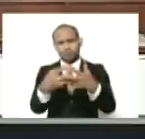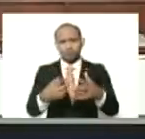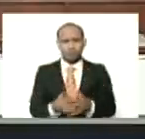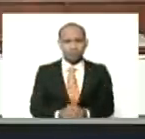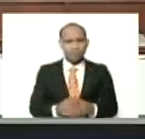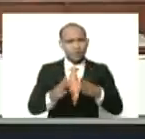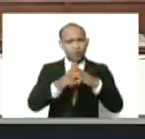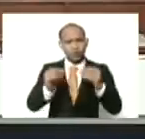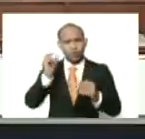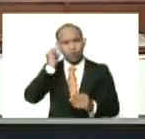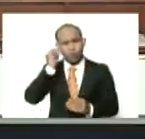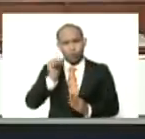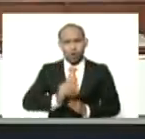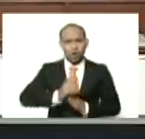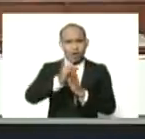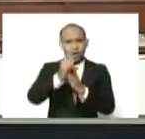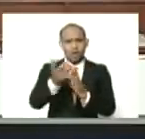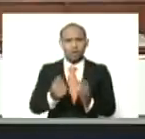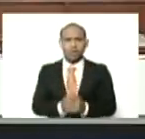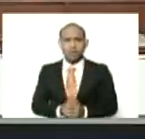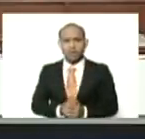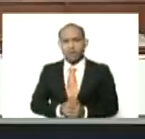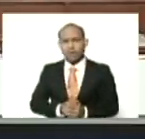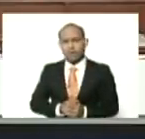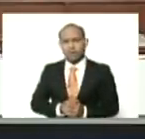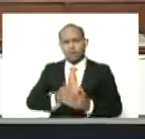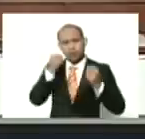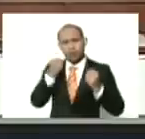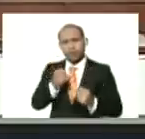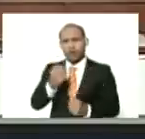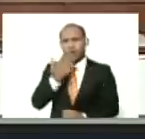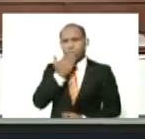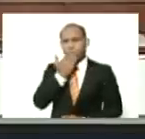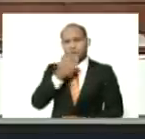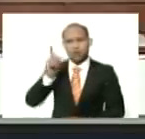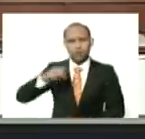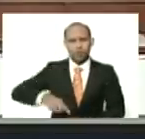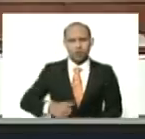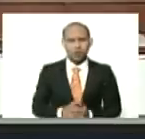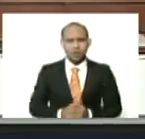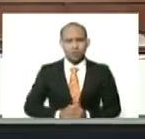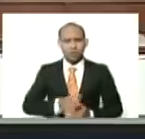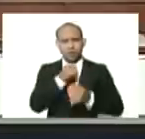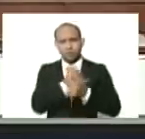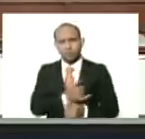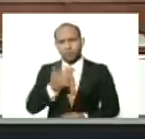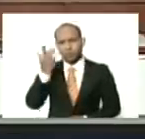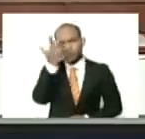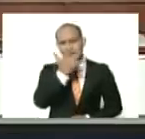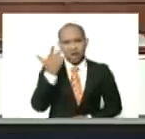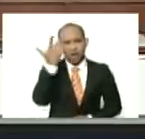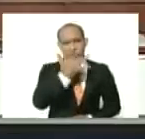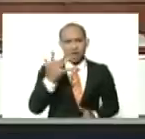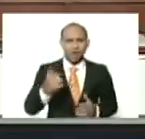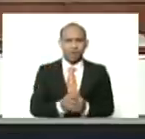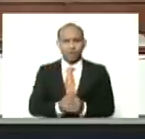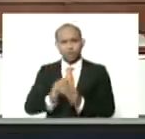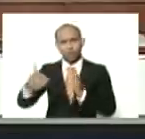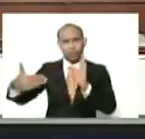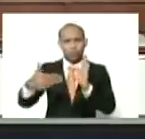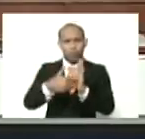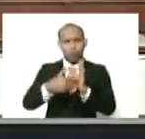Apacuana, de la resistencia indígena, de la resistencia afro-venezolana, contra el